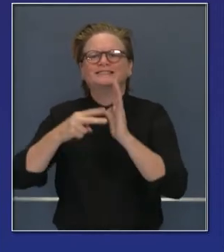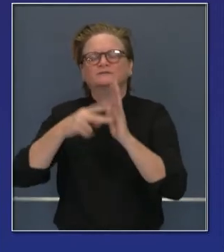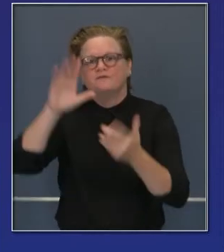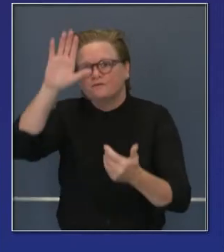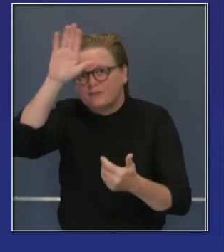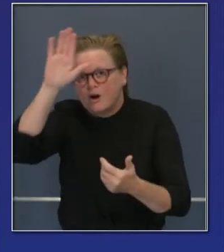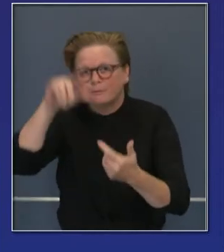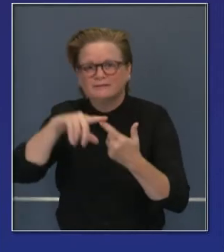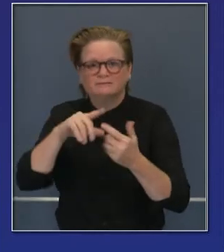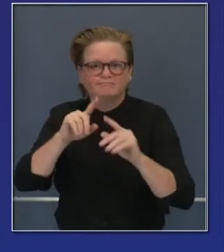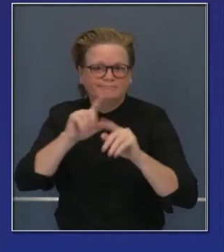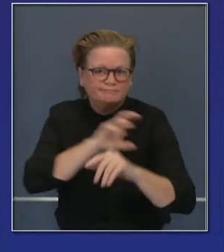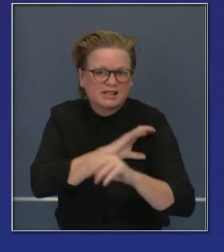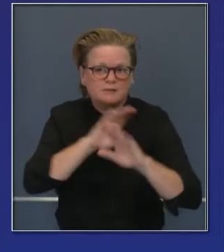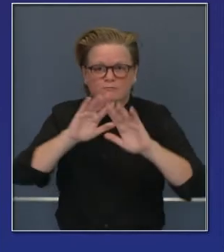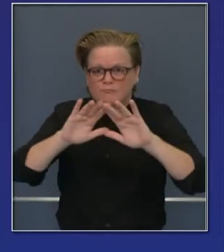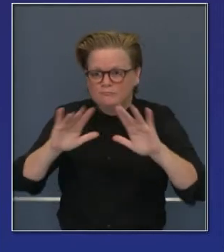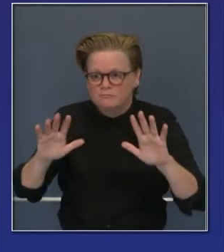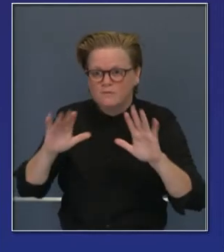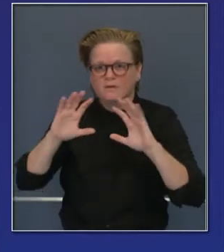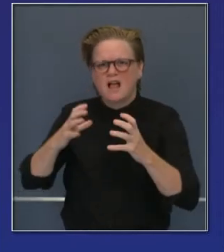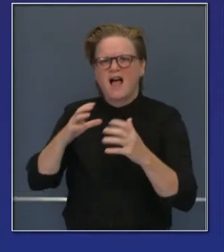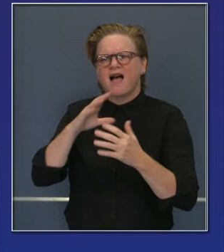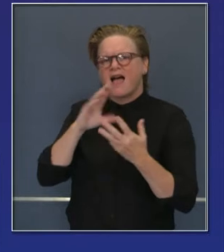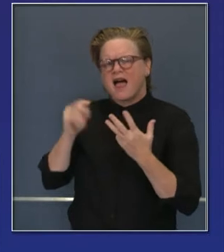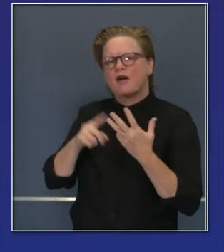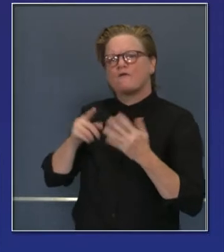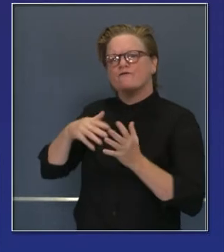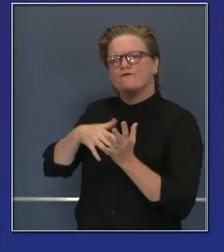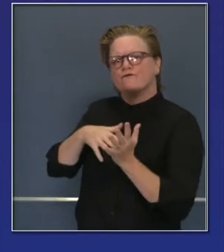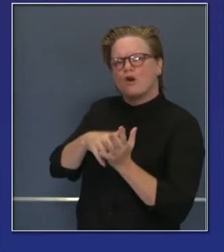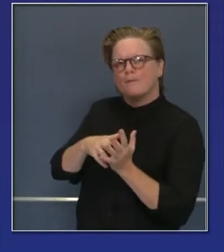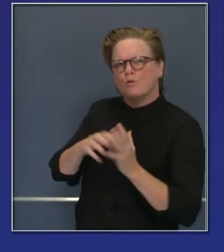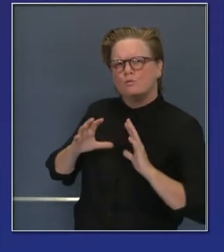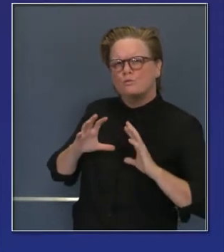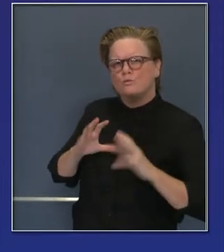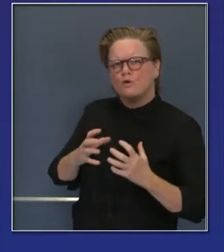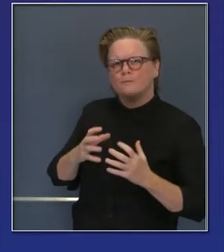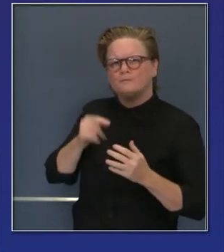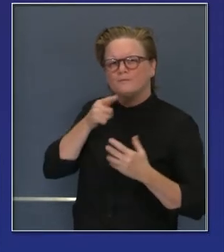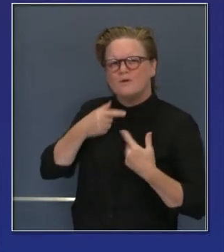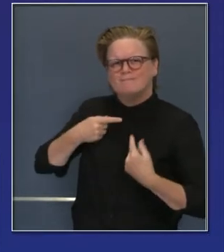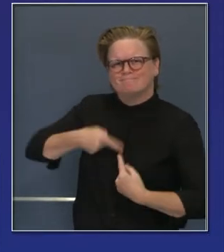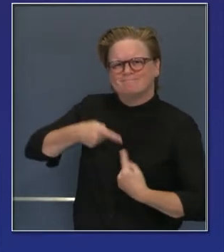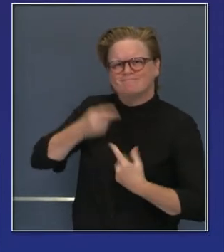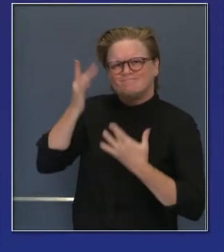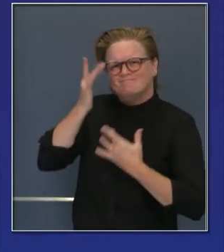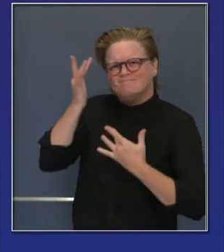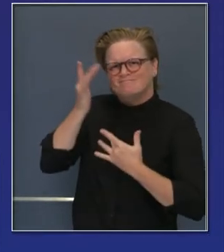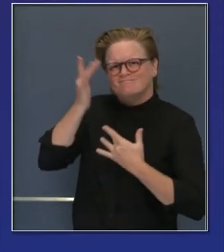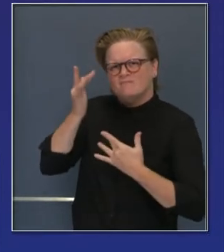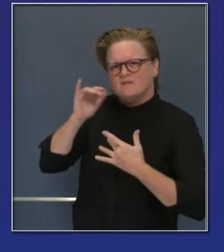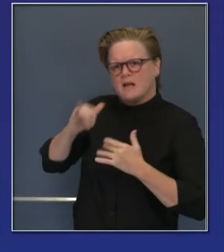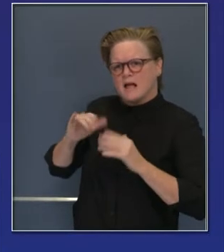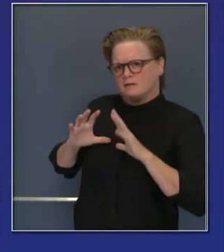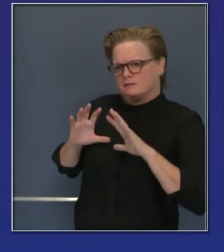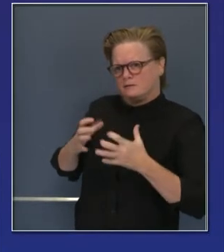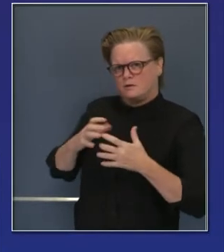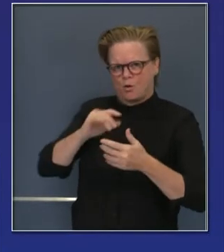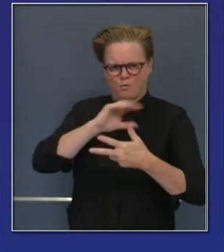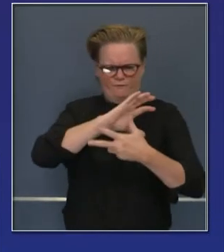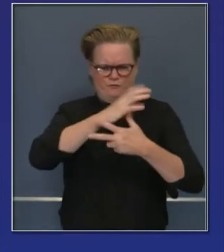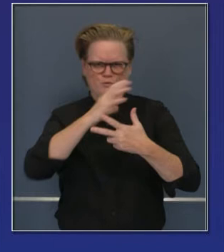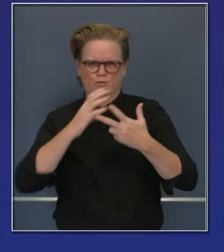también una prioridad para nosotros, para proteger a los más vulnerables, a la mayoría de California. Así que esa es la fase